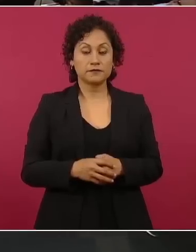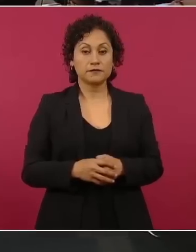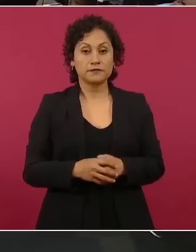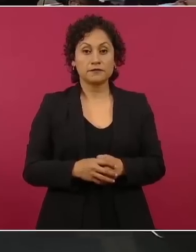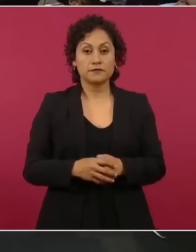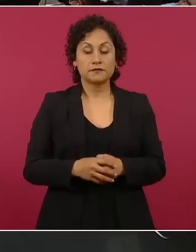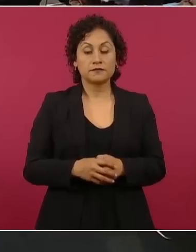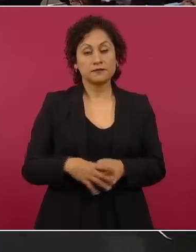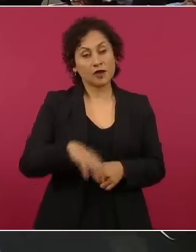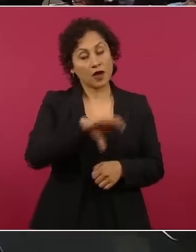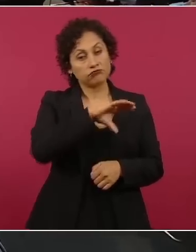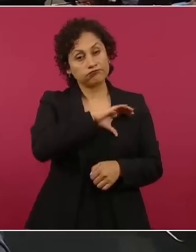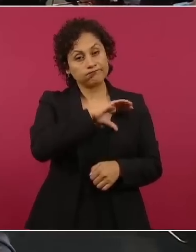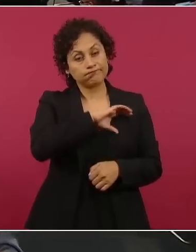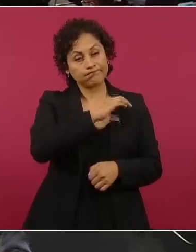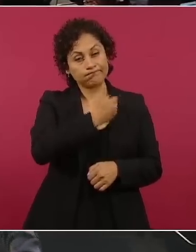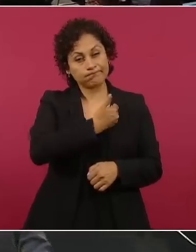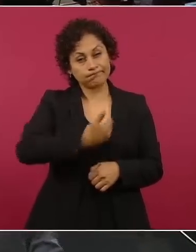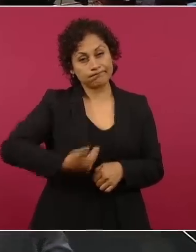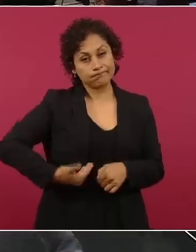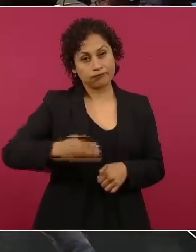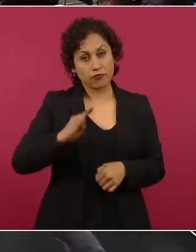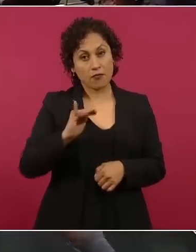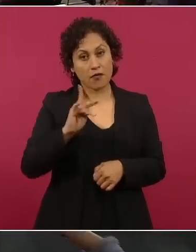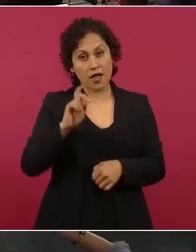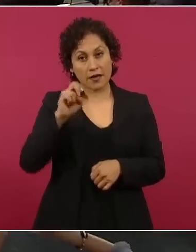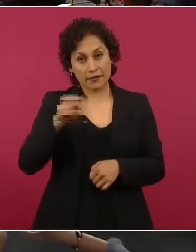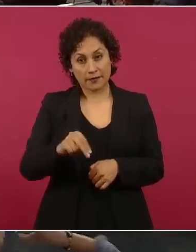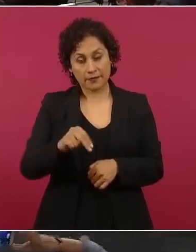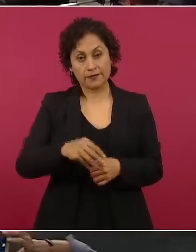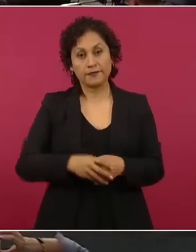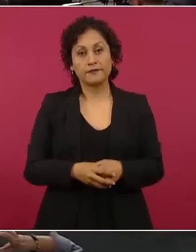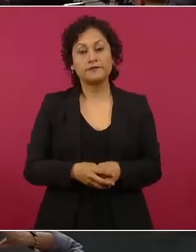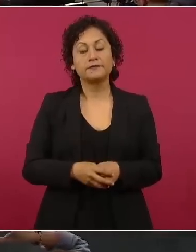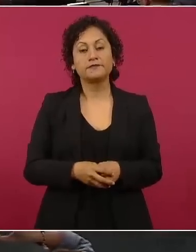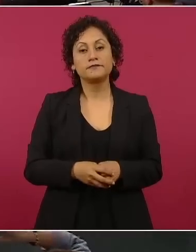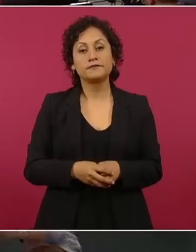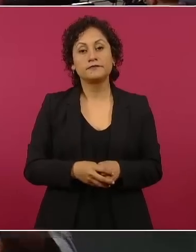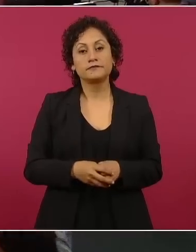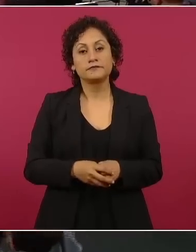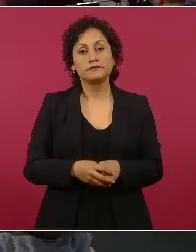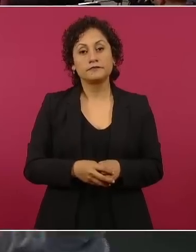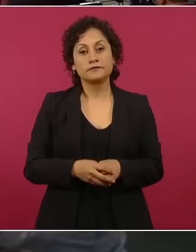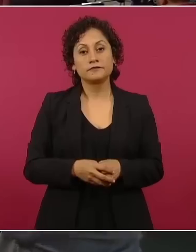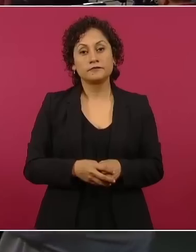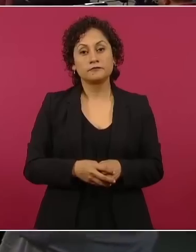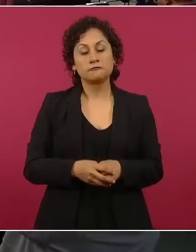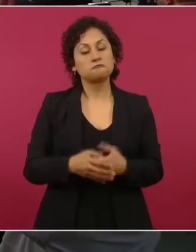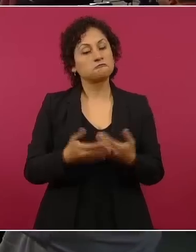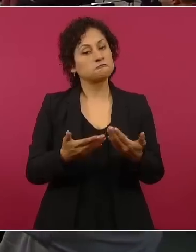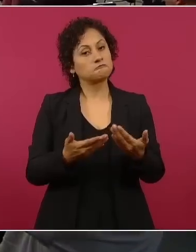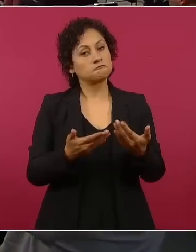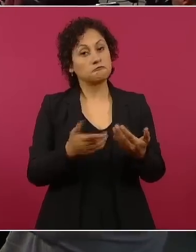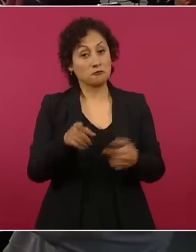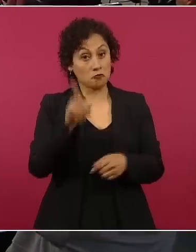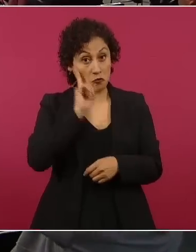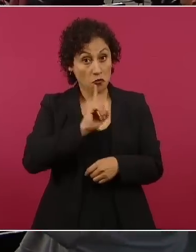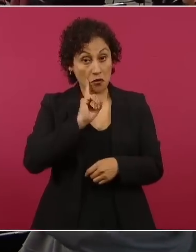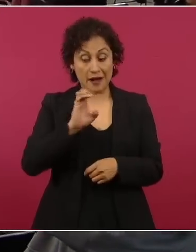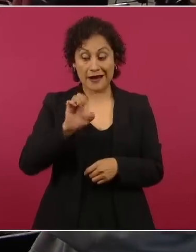Estimado presidente Biden, con mucho gusto hemos recibido a la señora Elizabeth